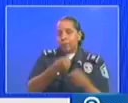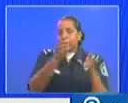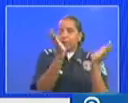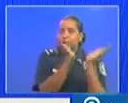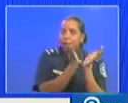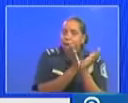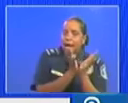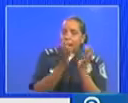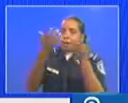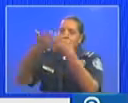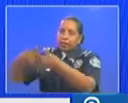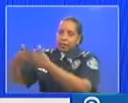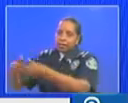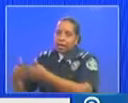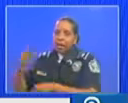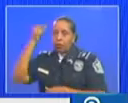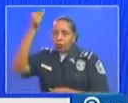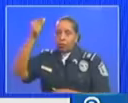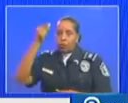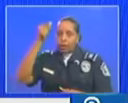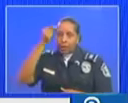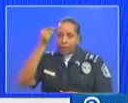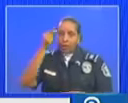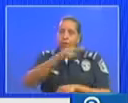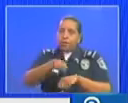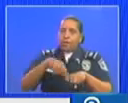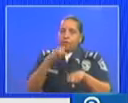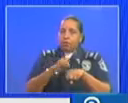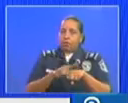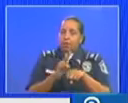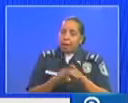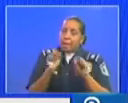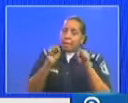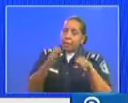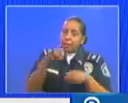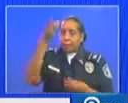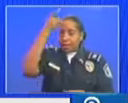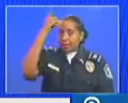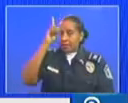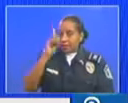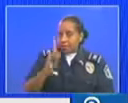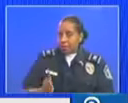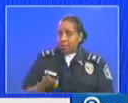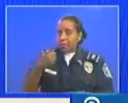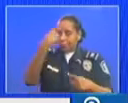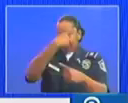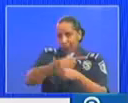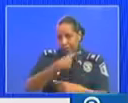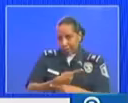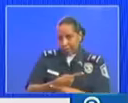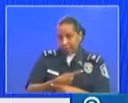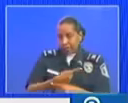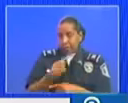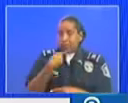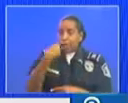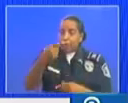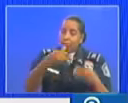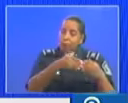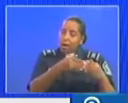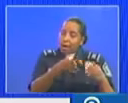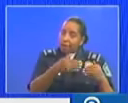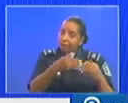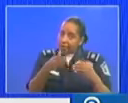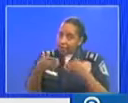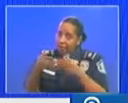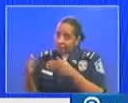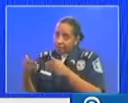empresas al gobierno nacional poder tomar las decisiones adecuadas y que ojalá podamos abrir las